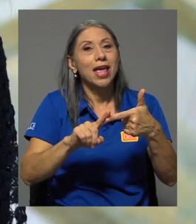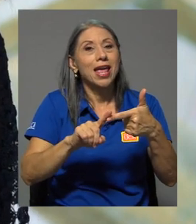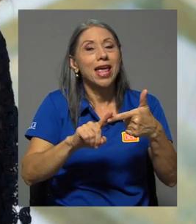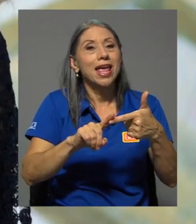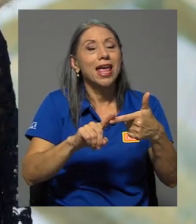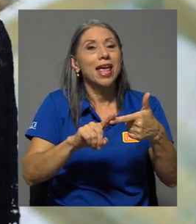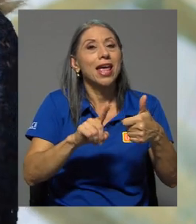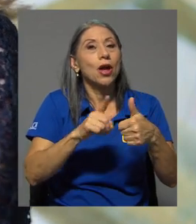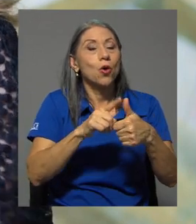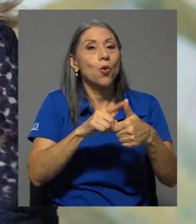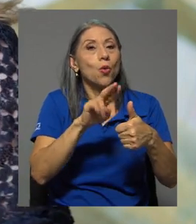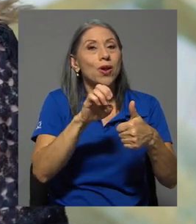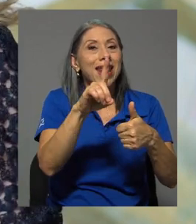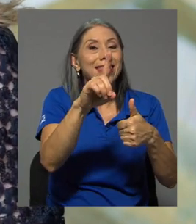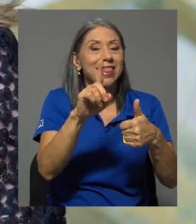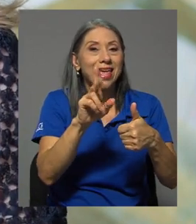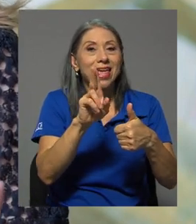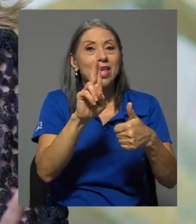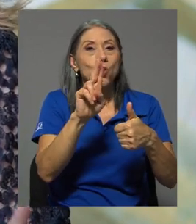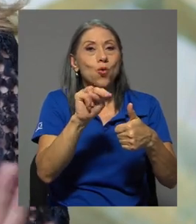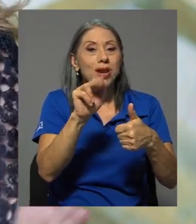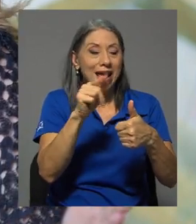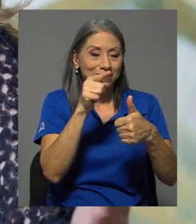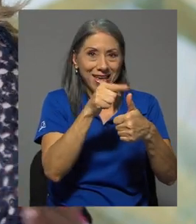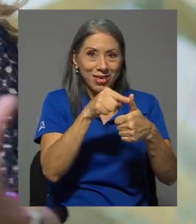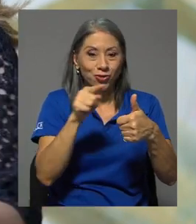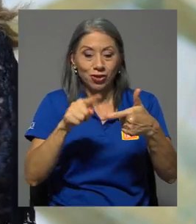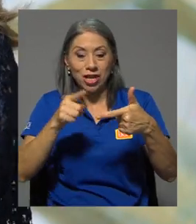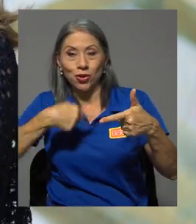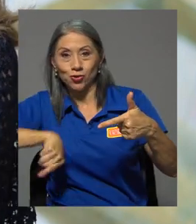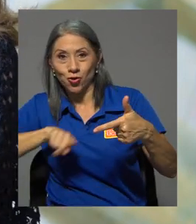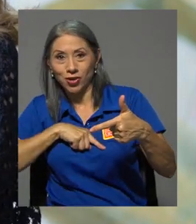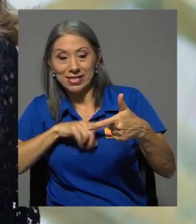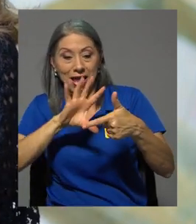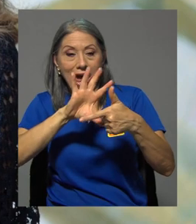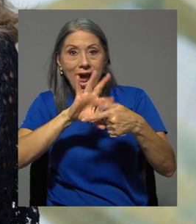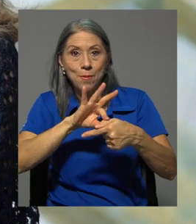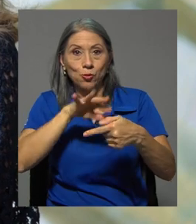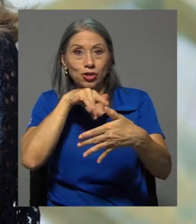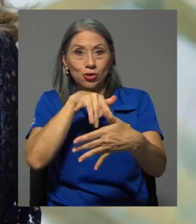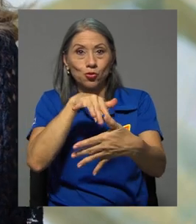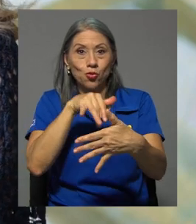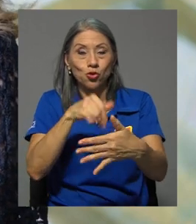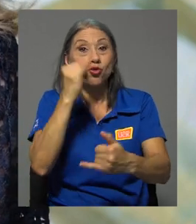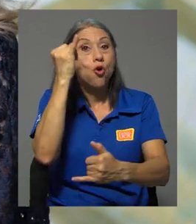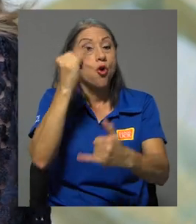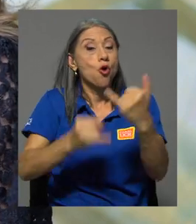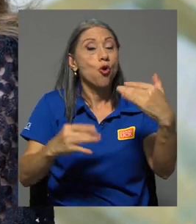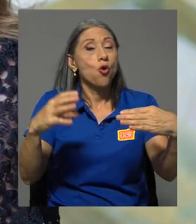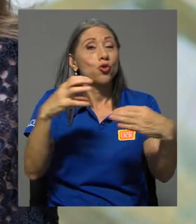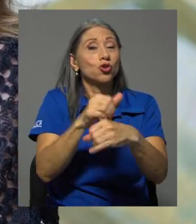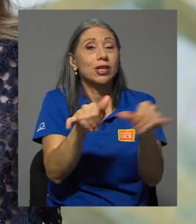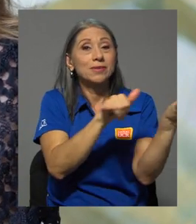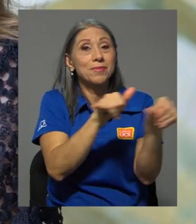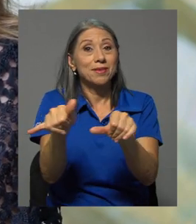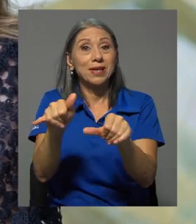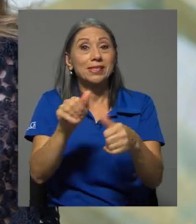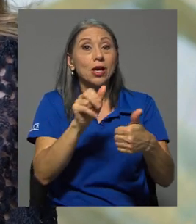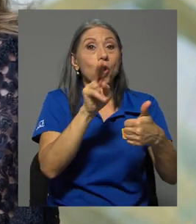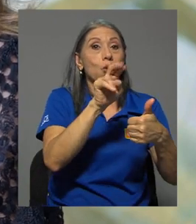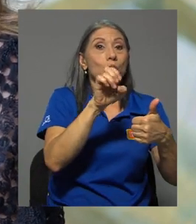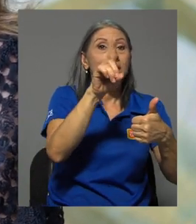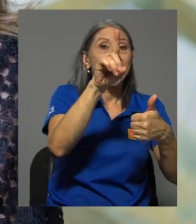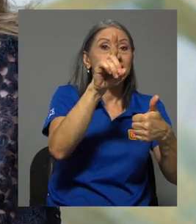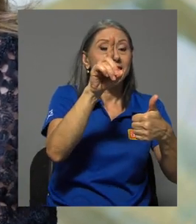el otro por nosotras de forma independiente, pero ambos estudios llegan a las mismas conclusiones. El estudio de la UNED y la UNA